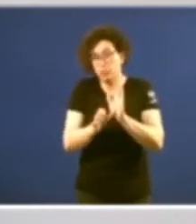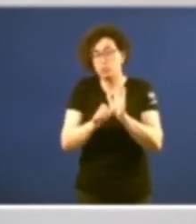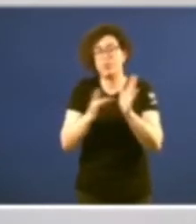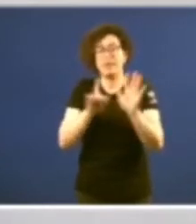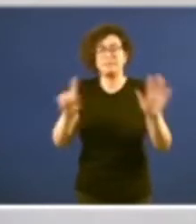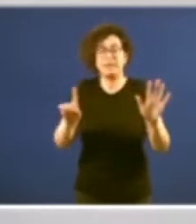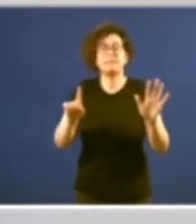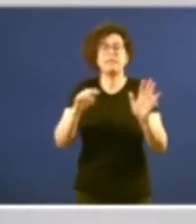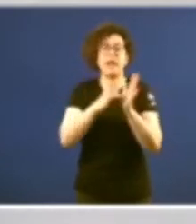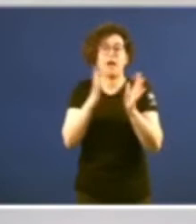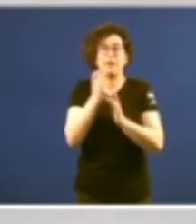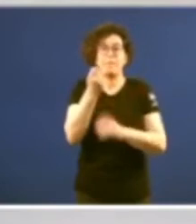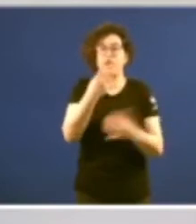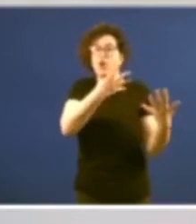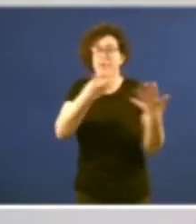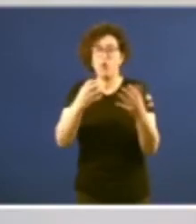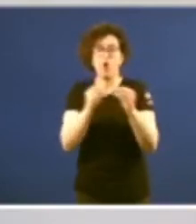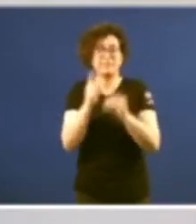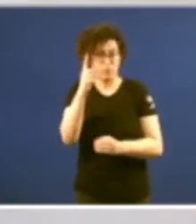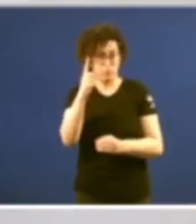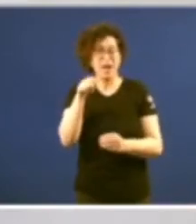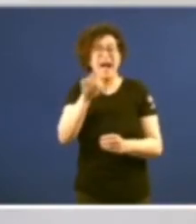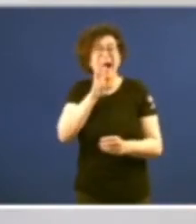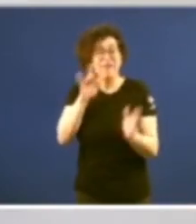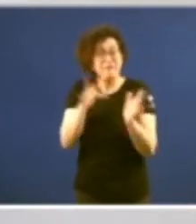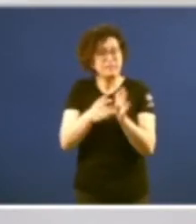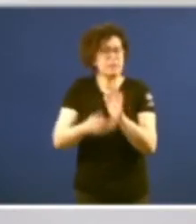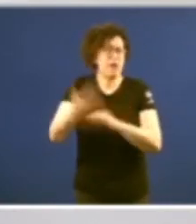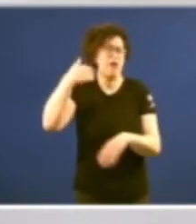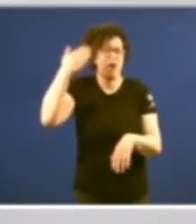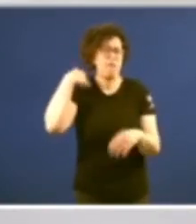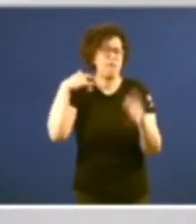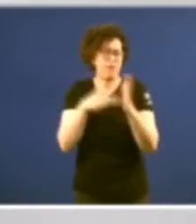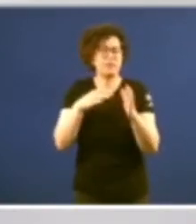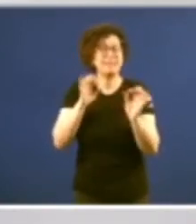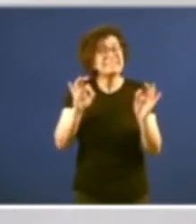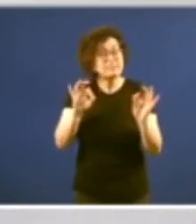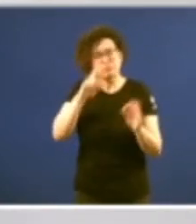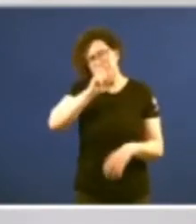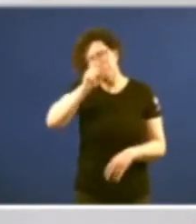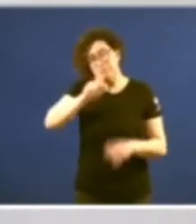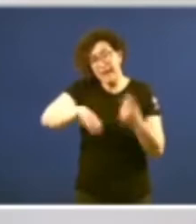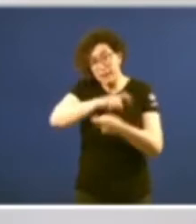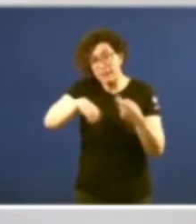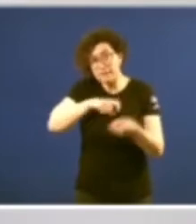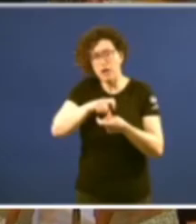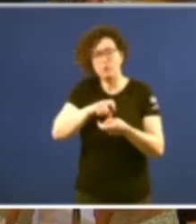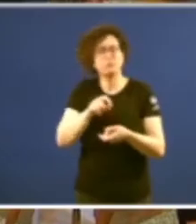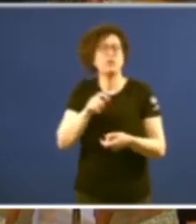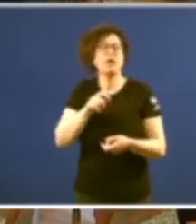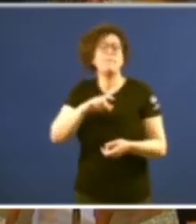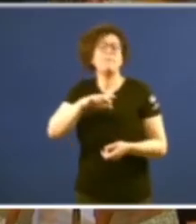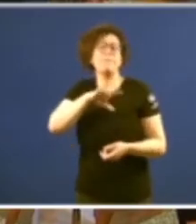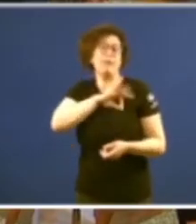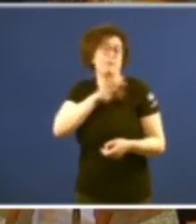1981, tata en que desde hai algún tempo, e para lembrar esa efeméride, vimos entregando a medalla do